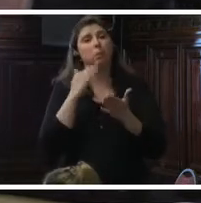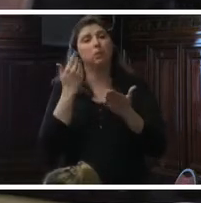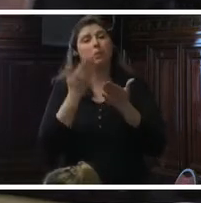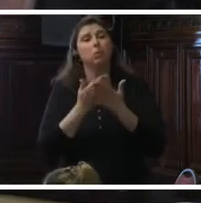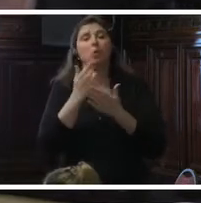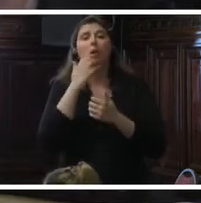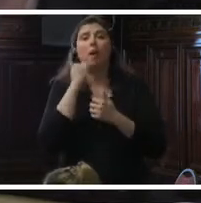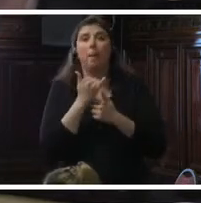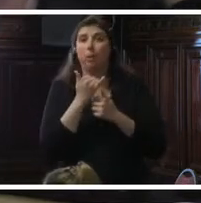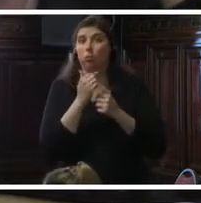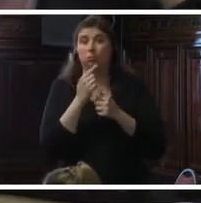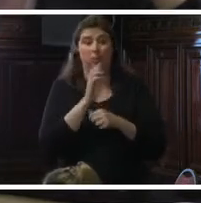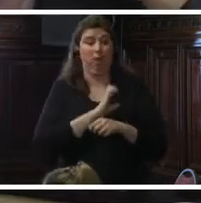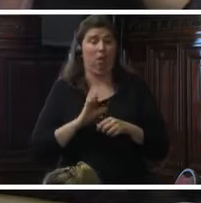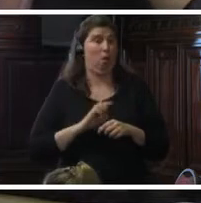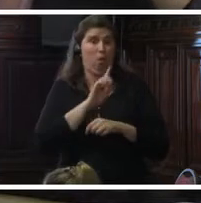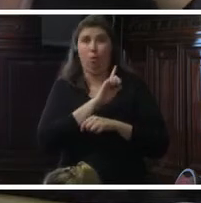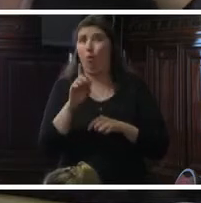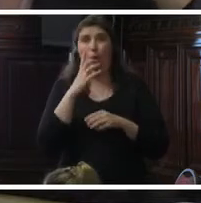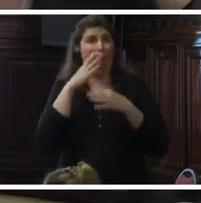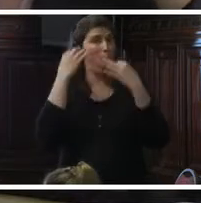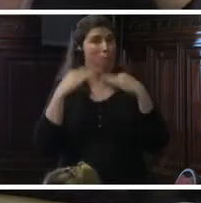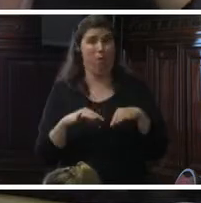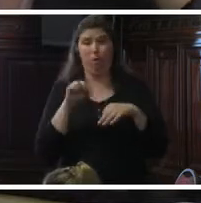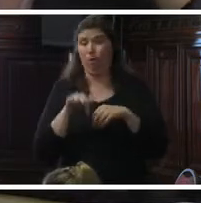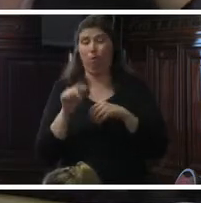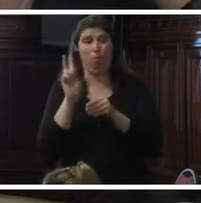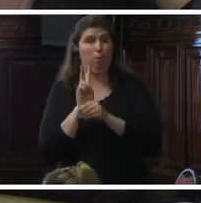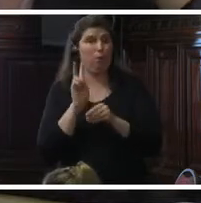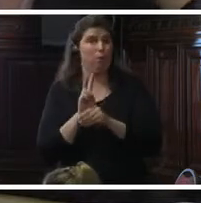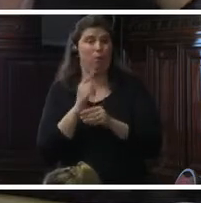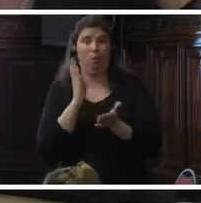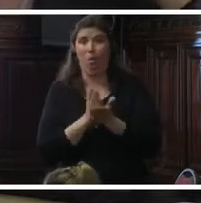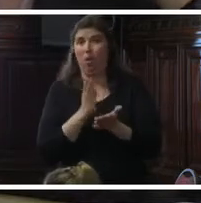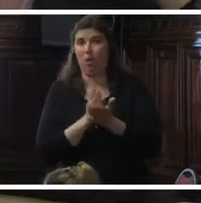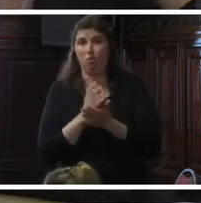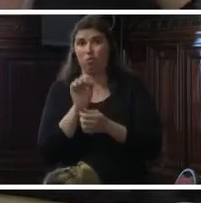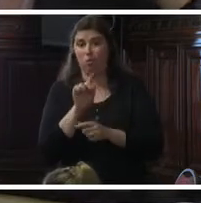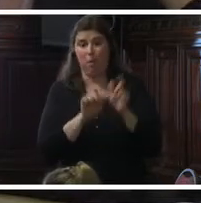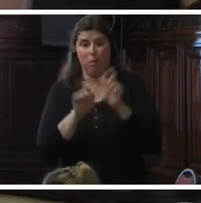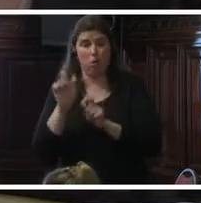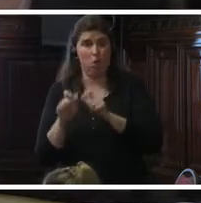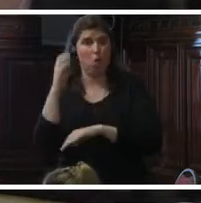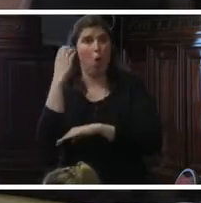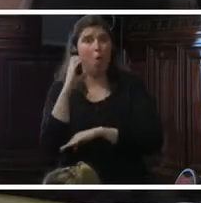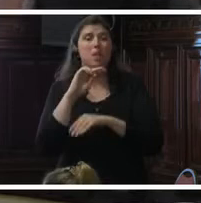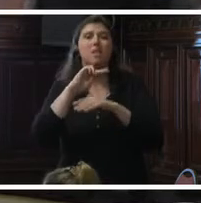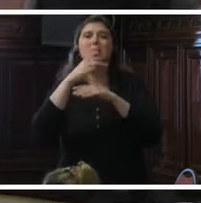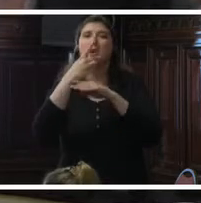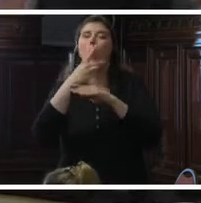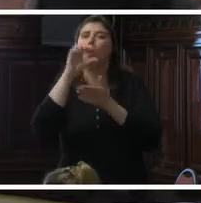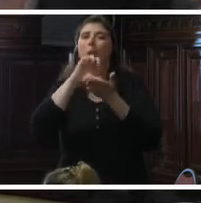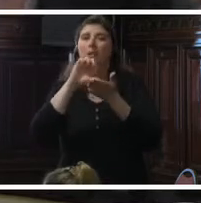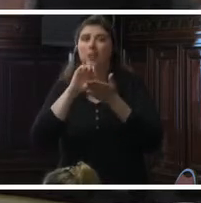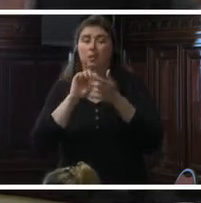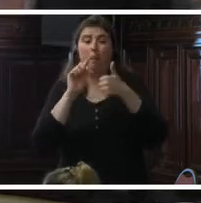ejemplos del incumplimiento por parte de los estados de su deber de protección de estos deberes. Colombia es el segundo país después de